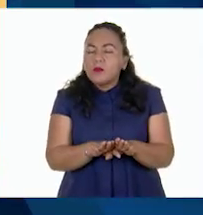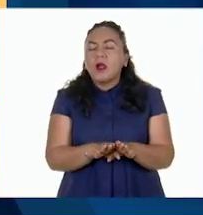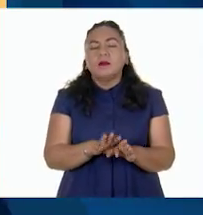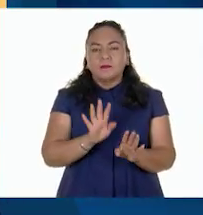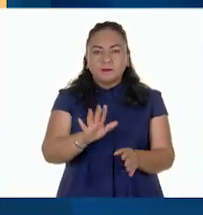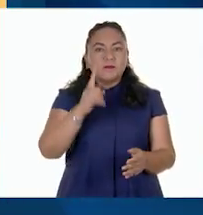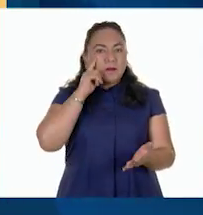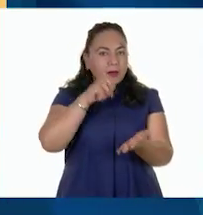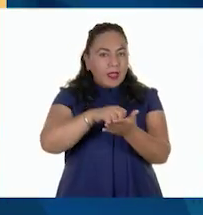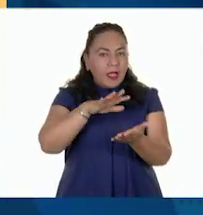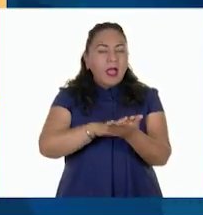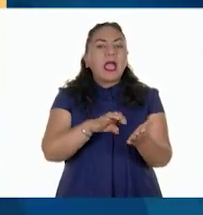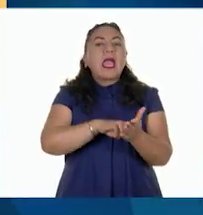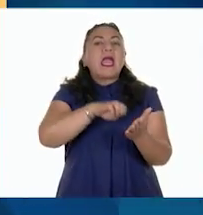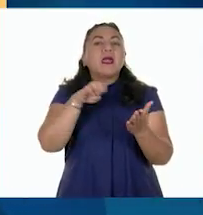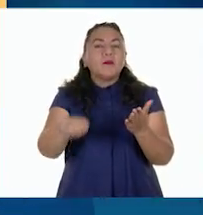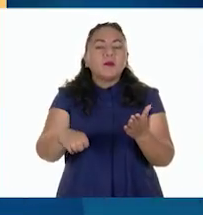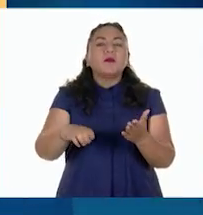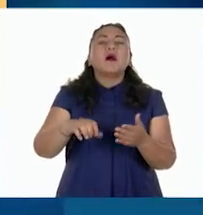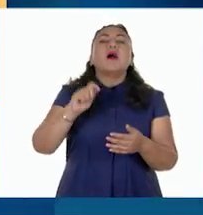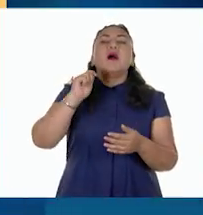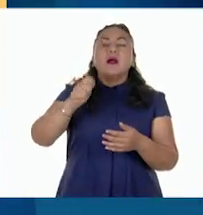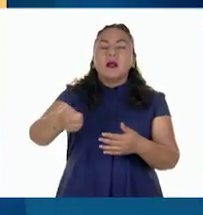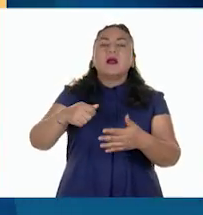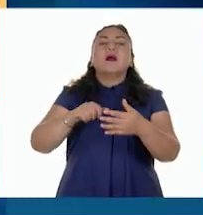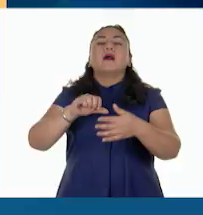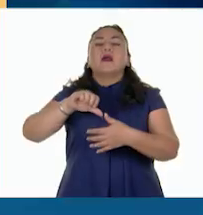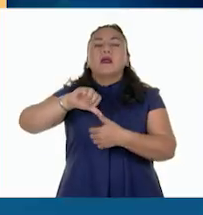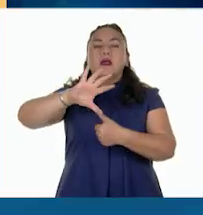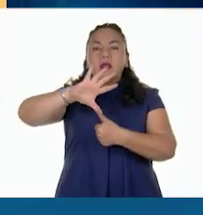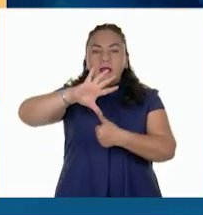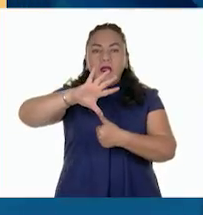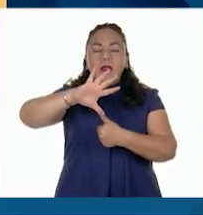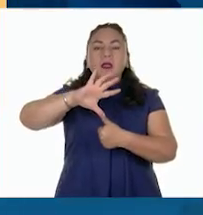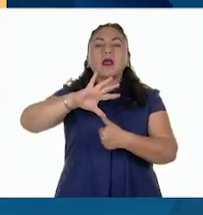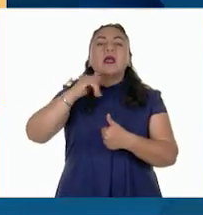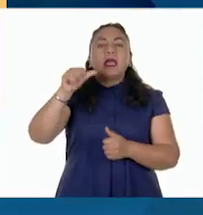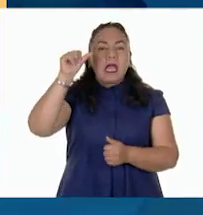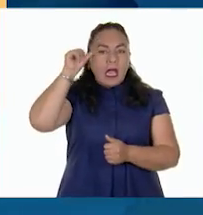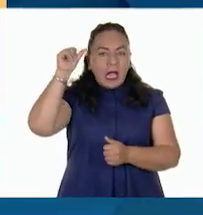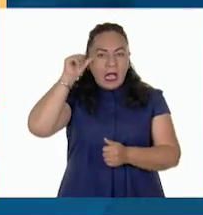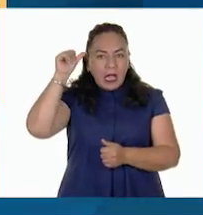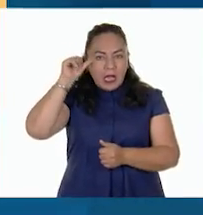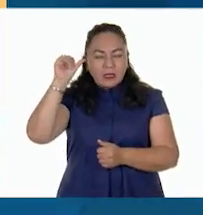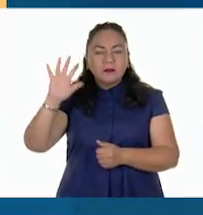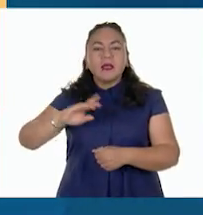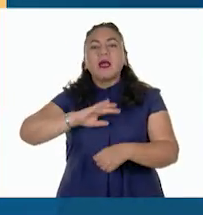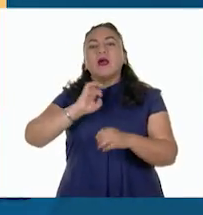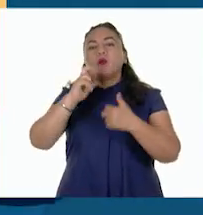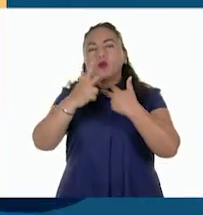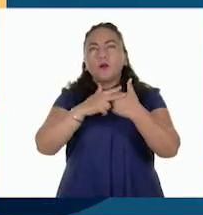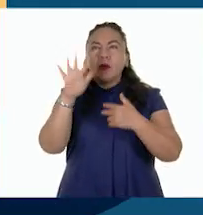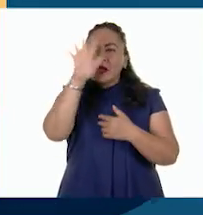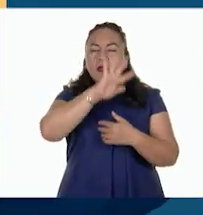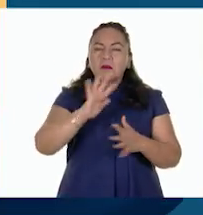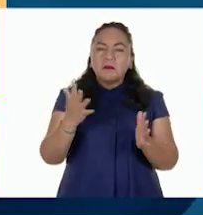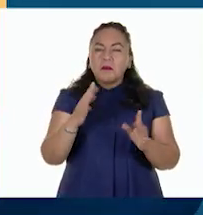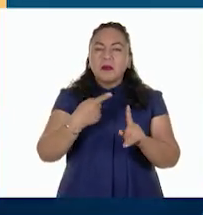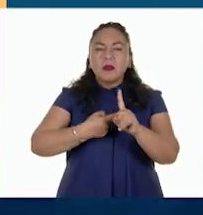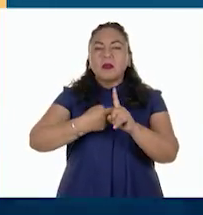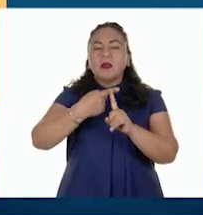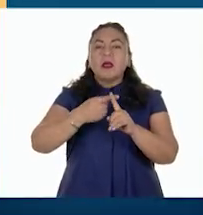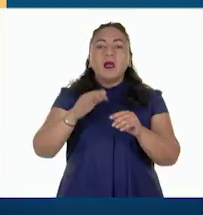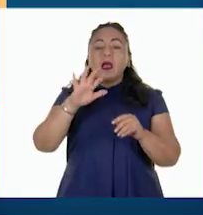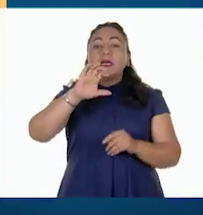ejemplo la región del norte de América, de Europa y de Asia, que se encuentran aproximadamente en 60 grados de